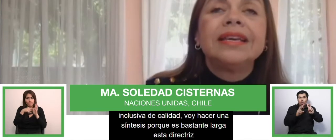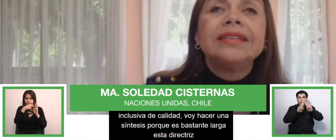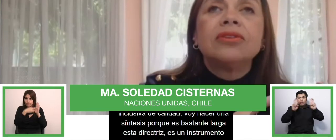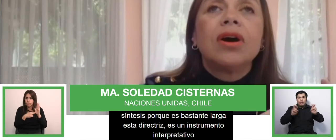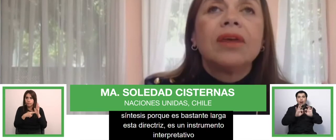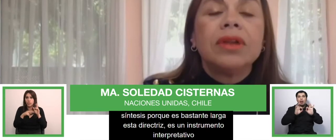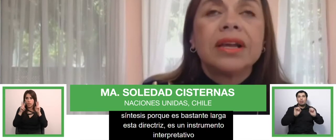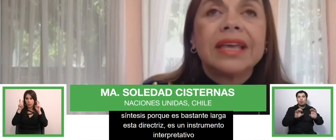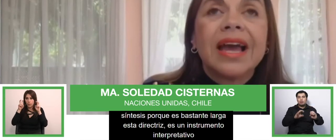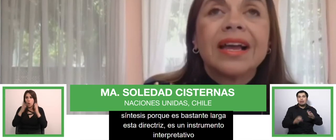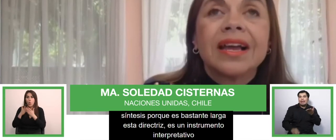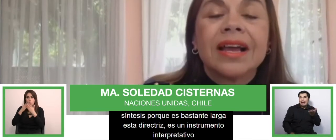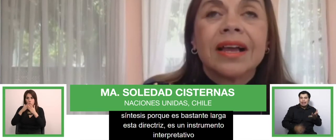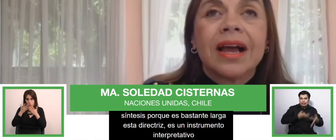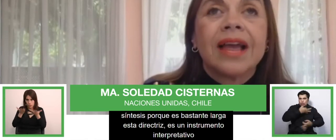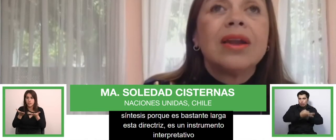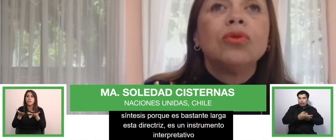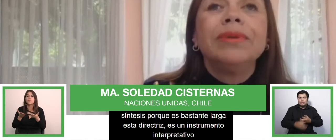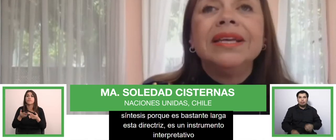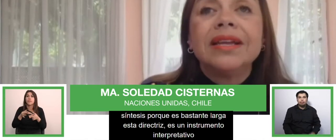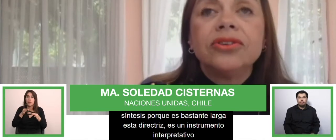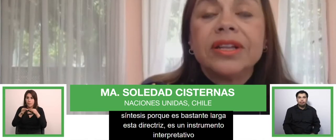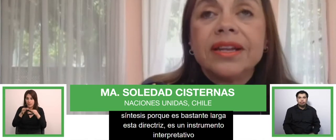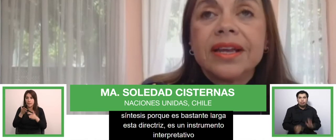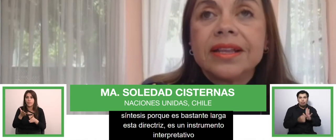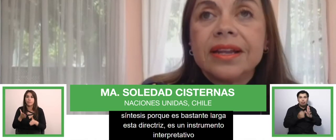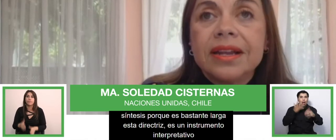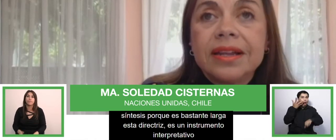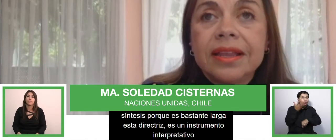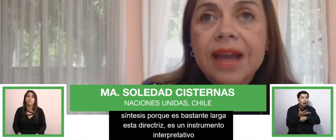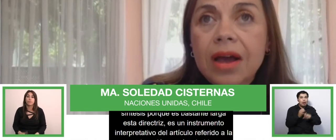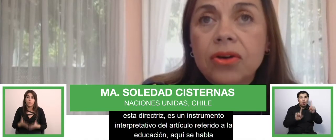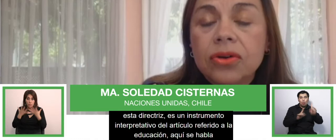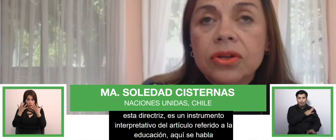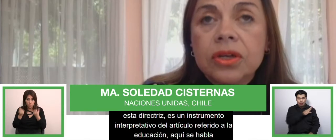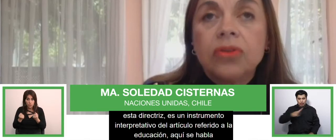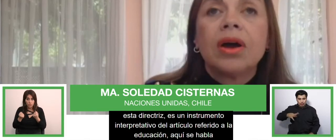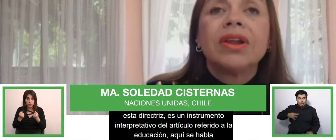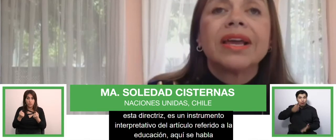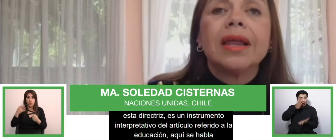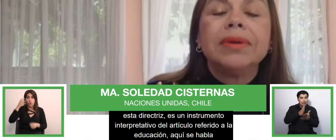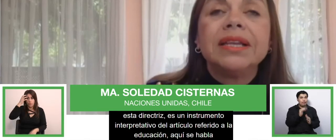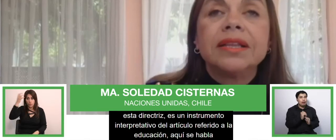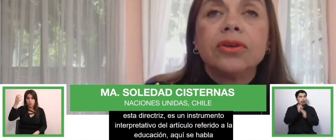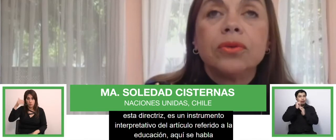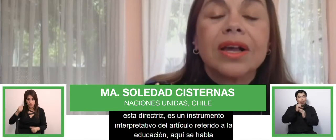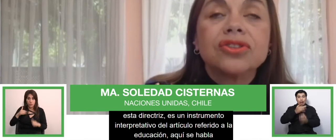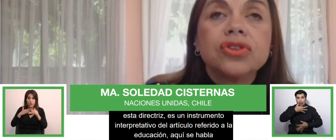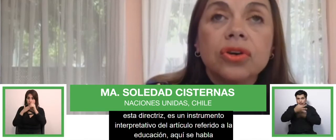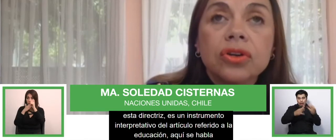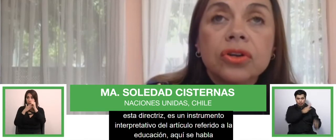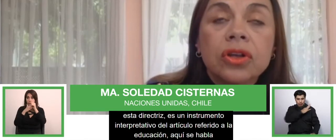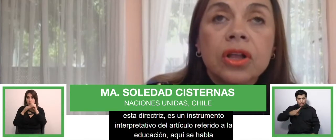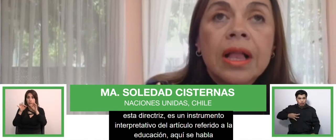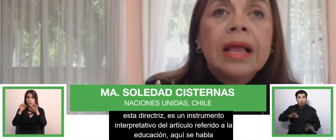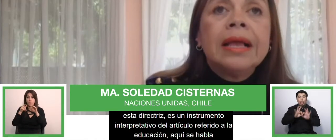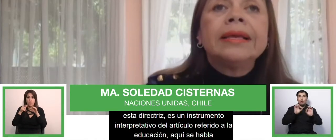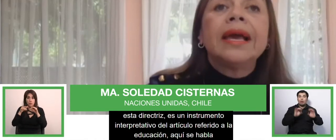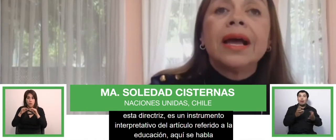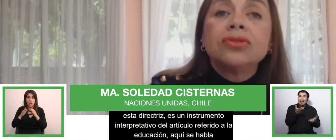Y aquí se nos habla que hay algún ministerio que tiene que tener el liderazgo, y nos habla que es el Ministerio de Educación,